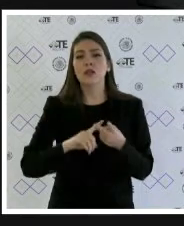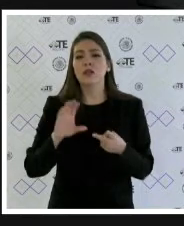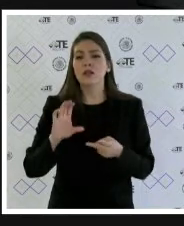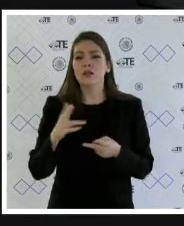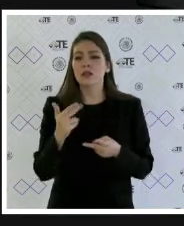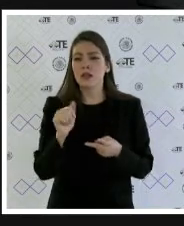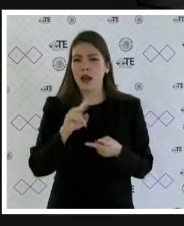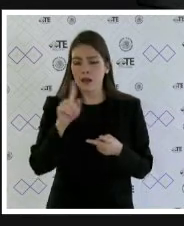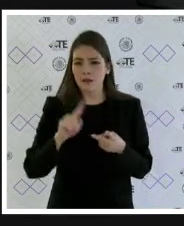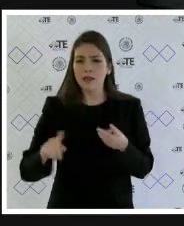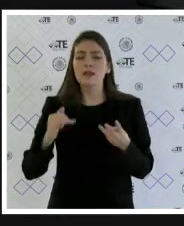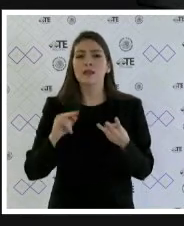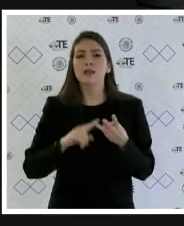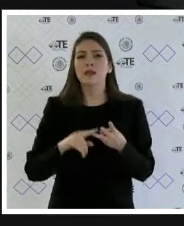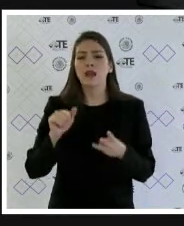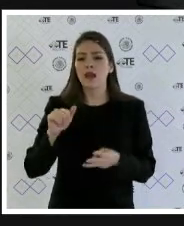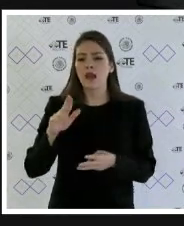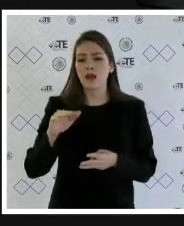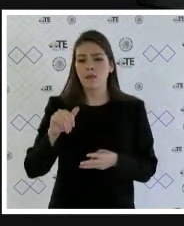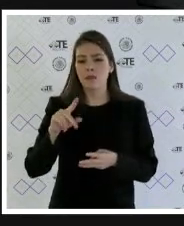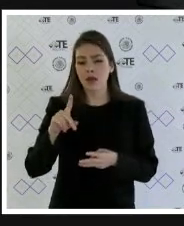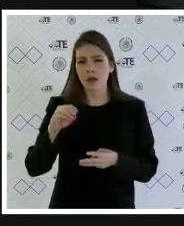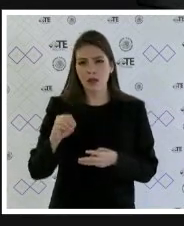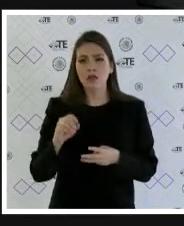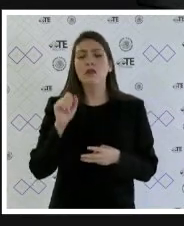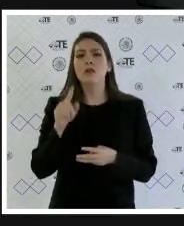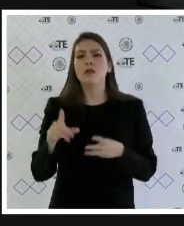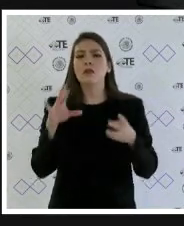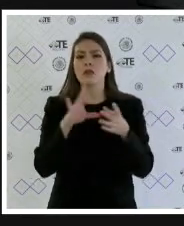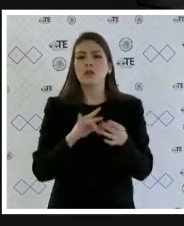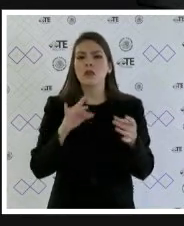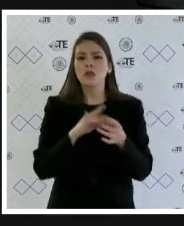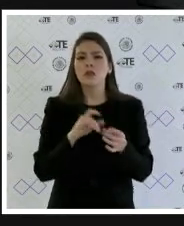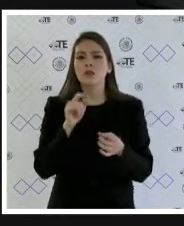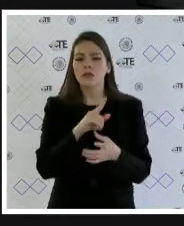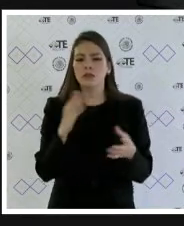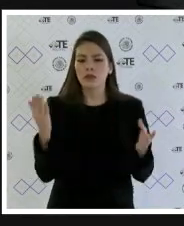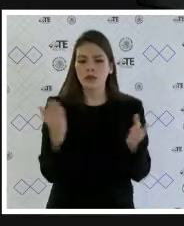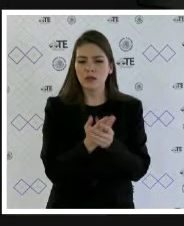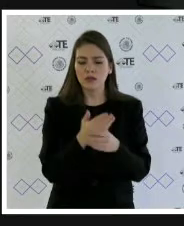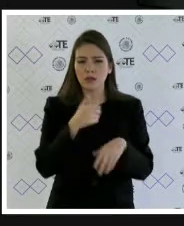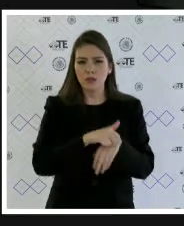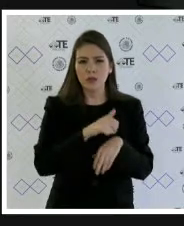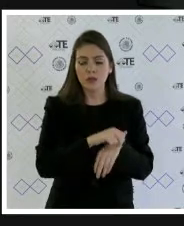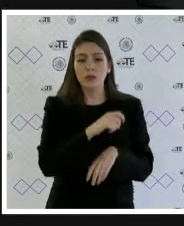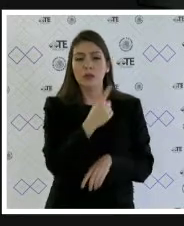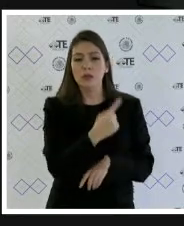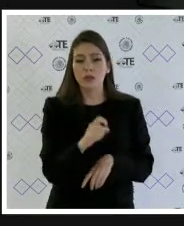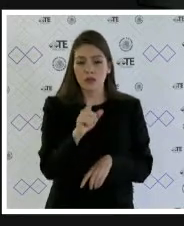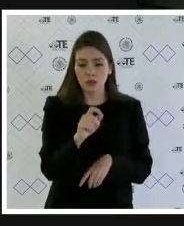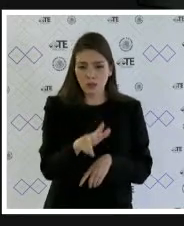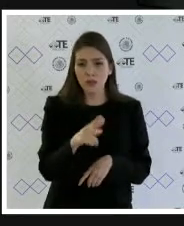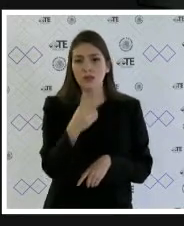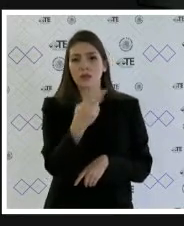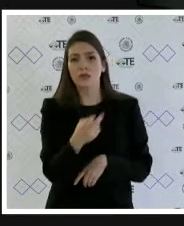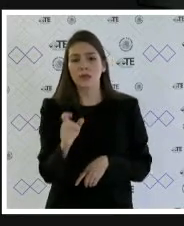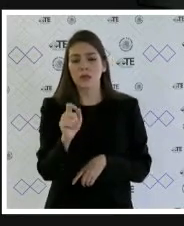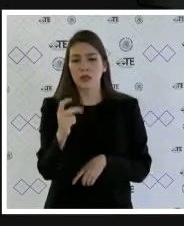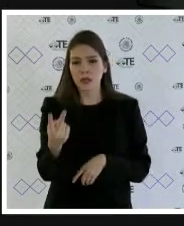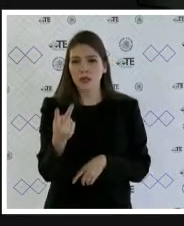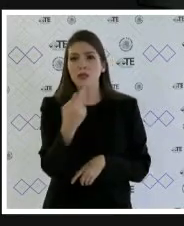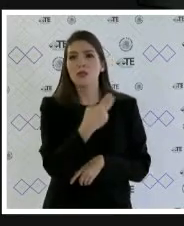camarena y del magistrado armando andrés hernández respecto de los expedientes de juicio electoral ciento veintiocho doscientos veintidós